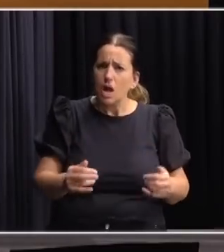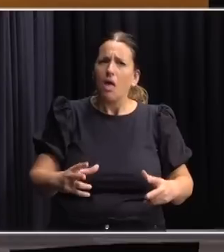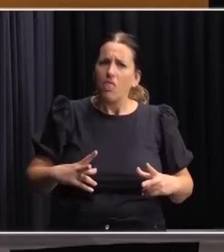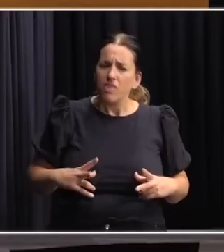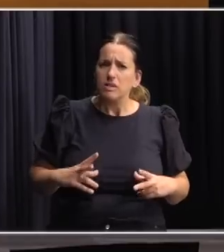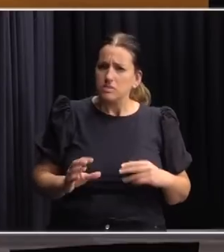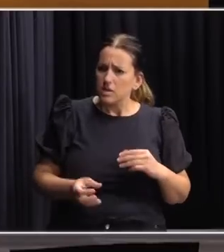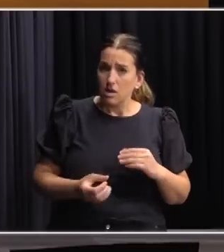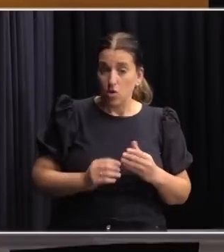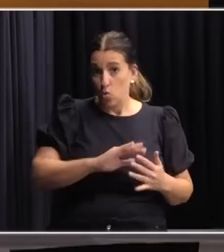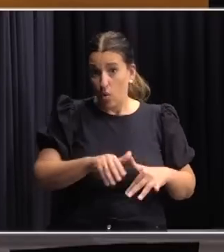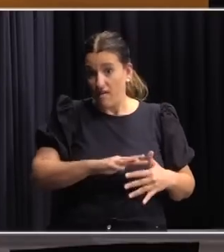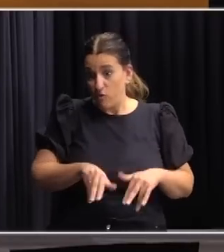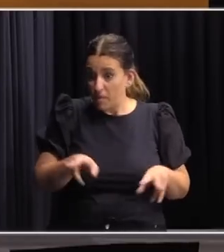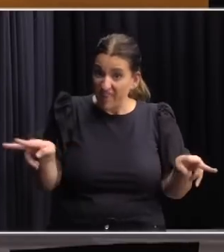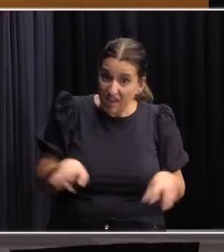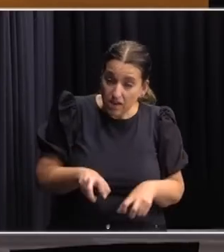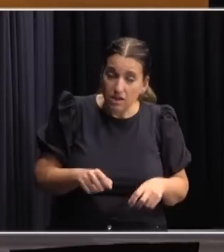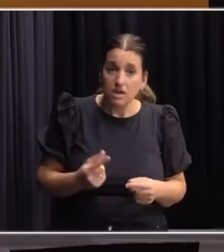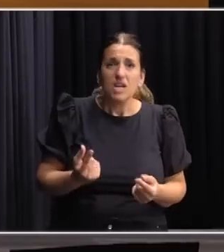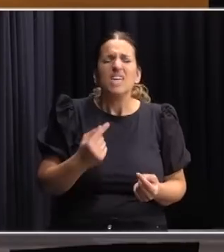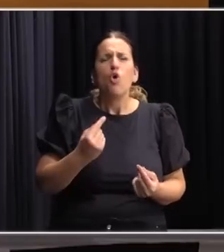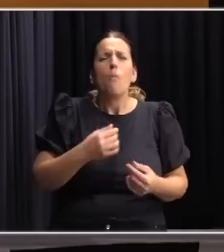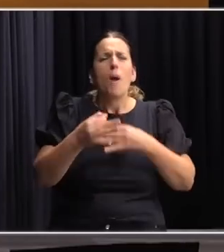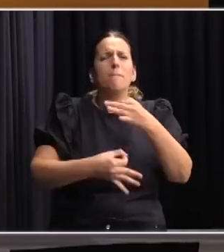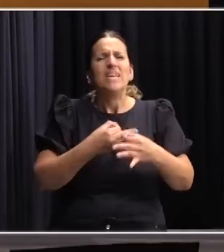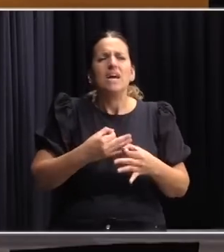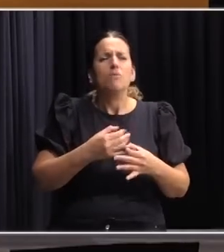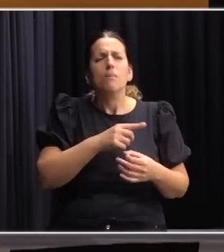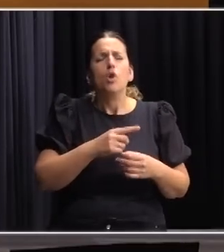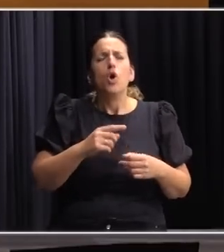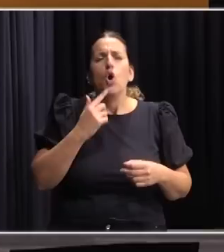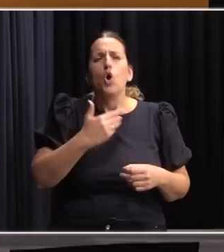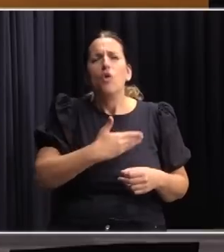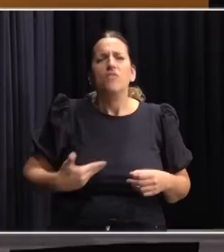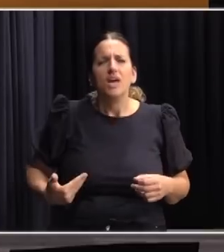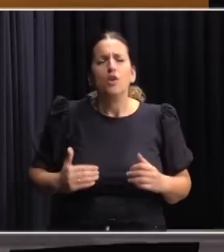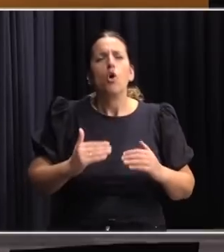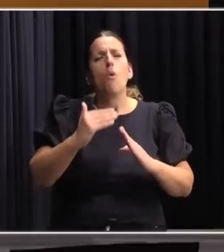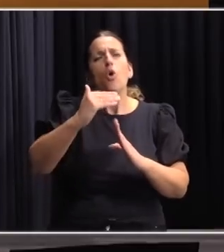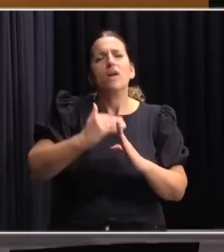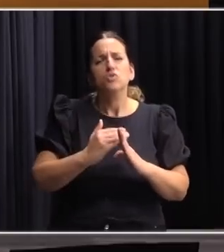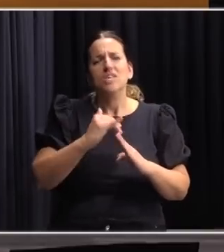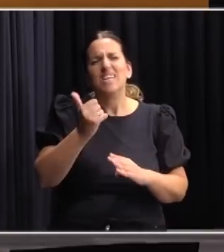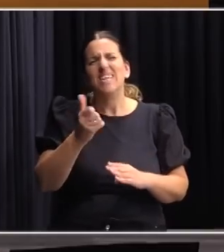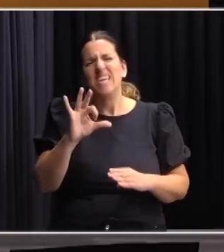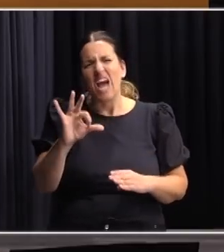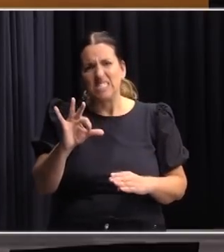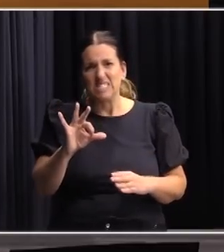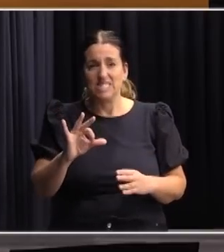nuevas fuentes de financiamiento y cómo se explica la intención del gobierno de reducir el IAS en tanto es también una fuente de